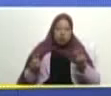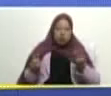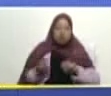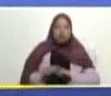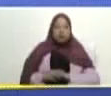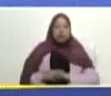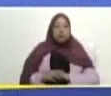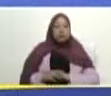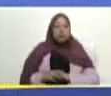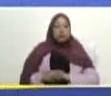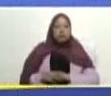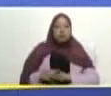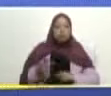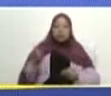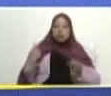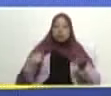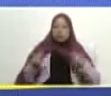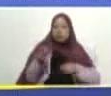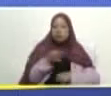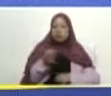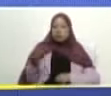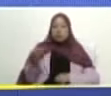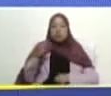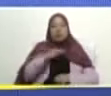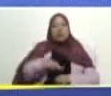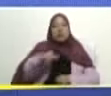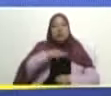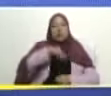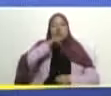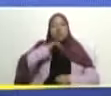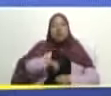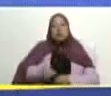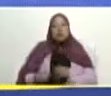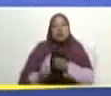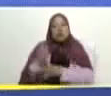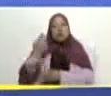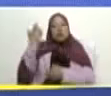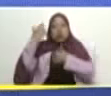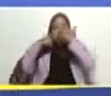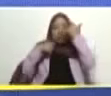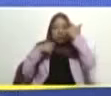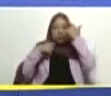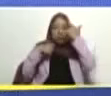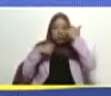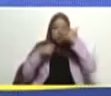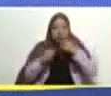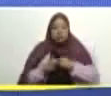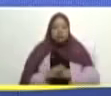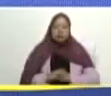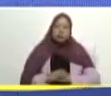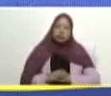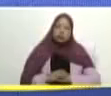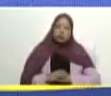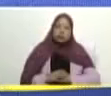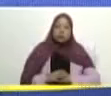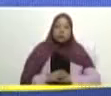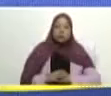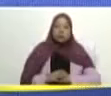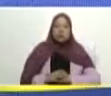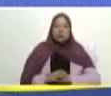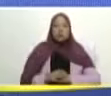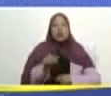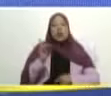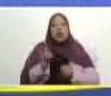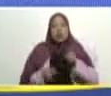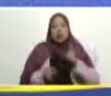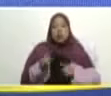deben combinarse de manera perfecta con las misiones históricas fundadas por nuestro comandante Chávez algunas de las grandes